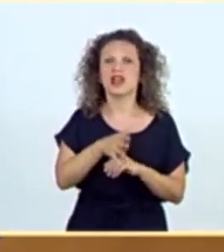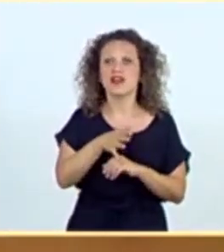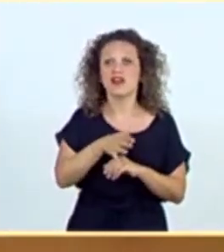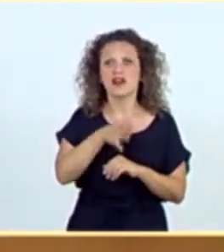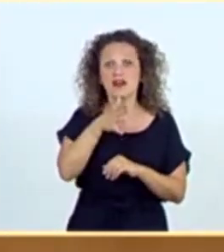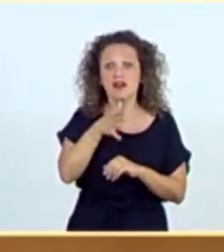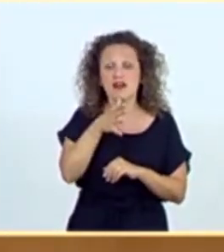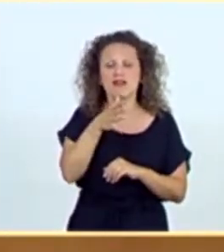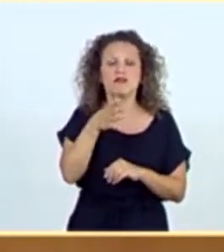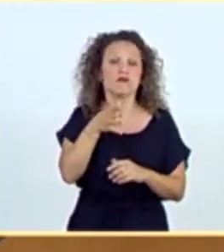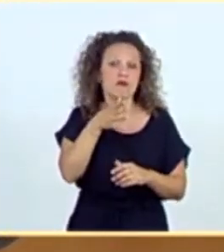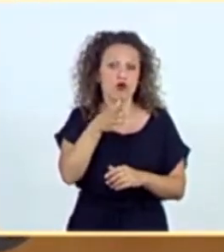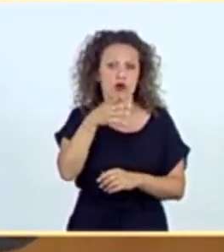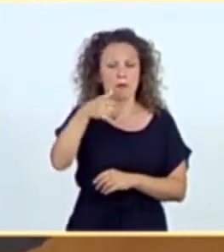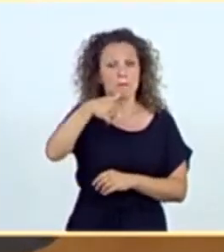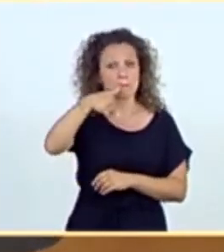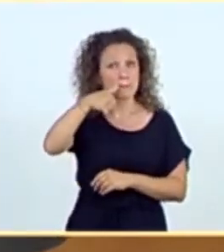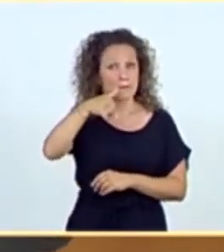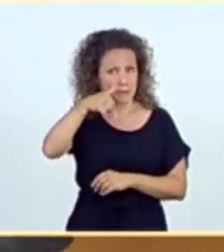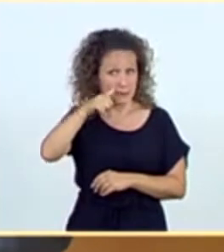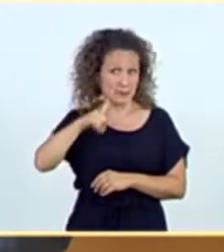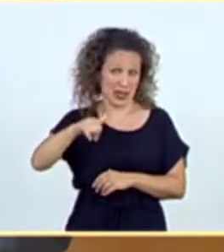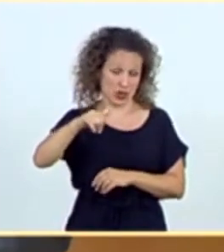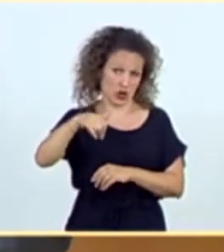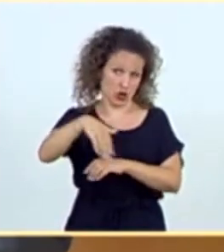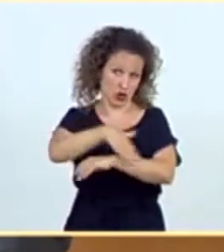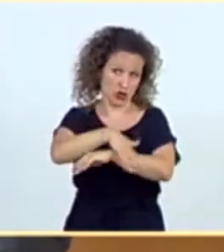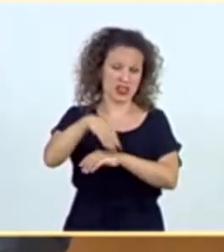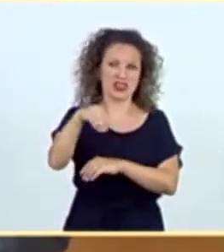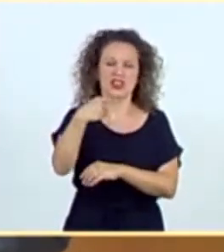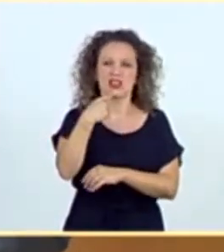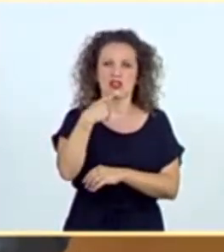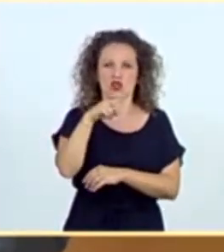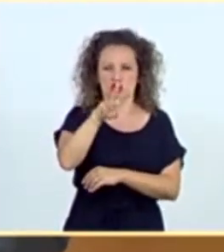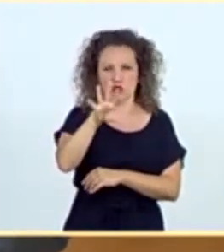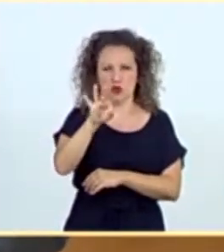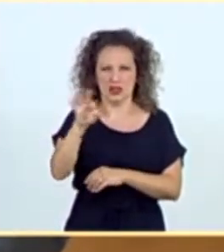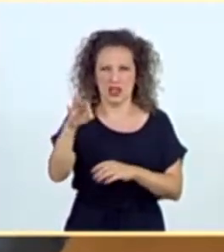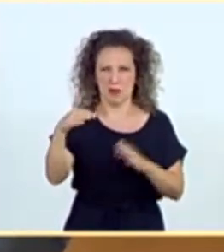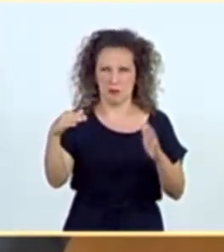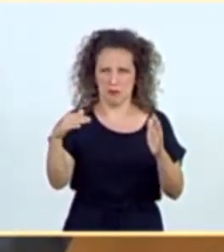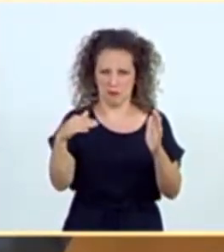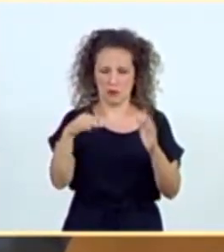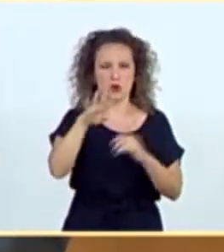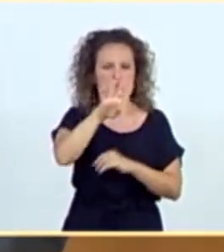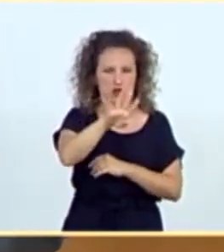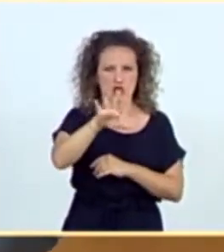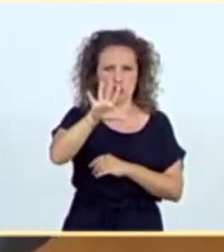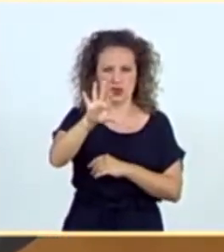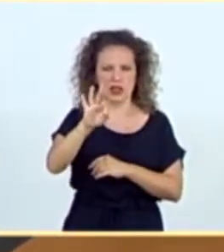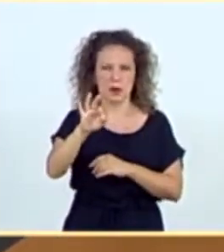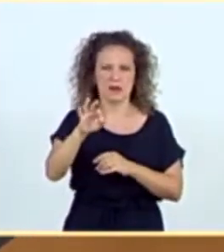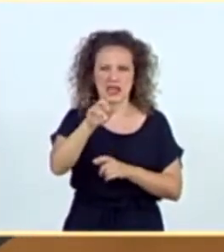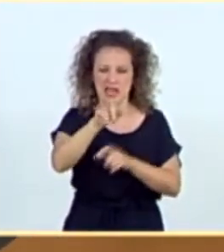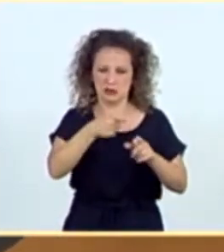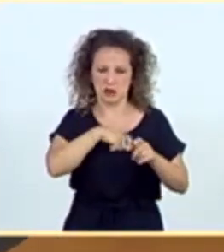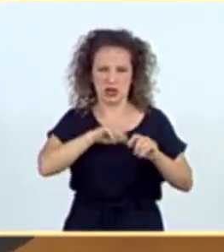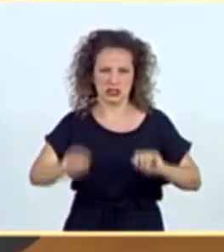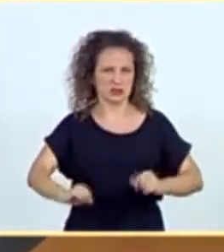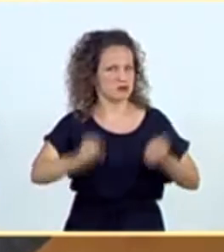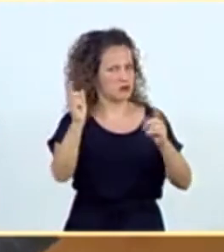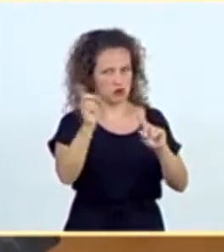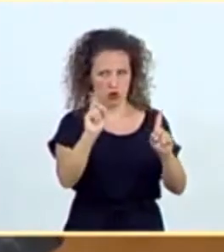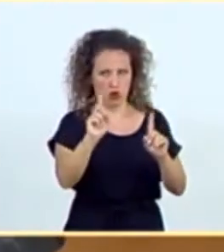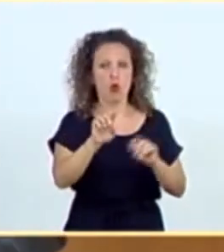don Pedro Sánchez, diga que ha salvado a 450.000 españoles. No, no ha salvado a 450.000 españoles. Nos hemos salvado casi